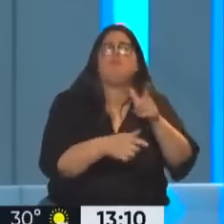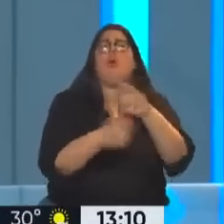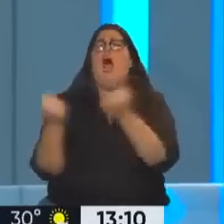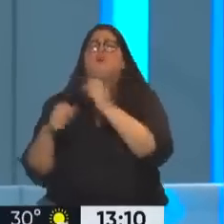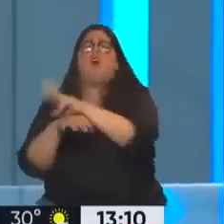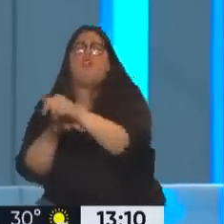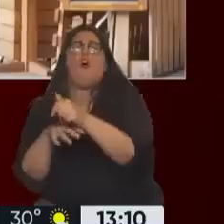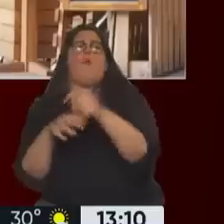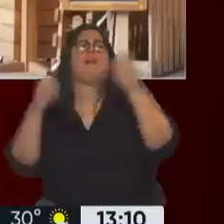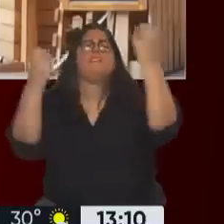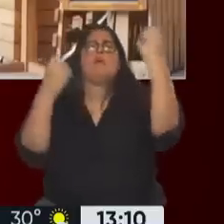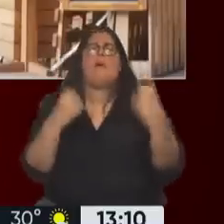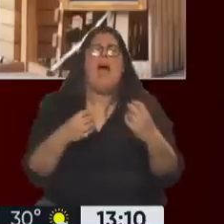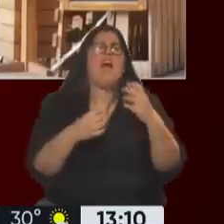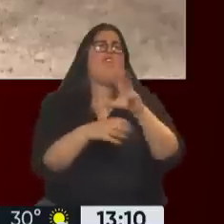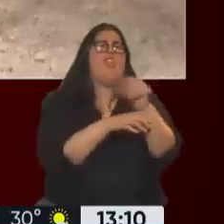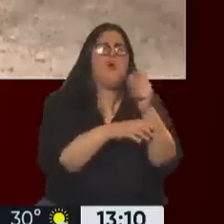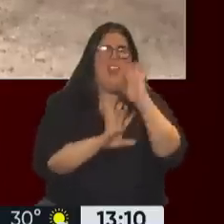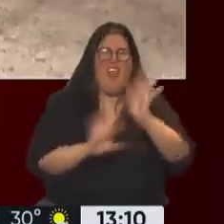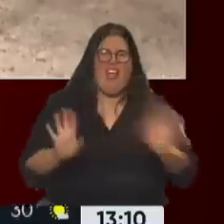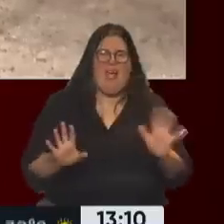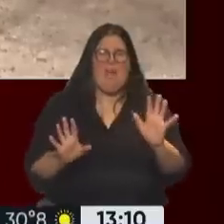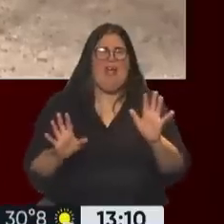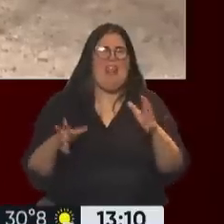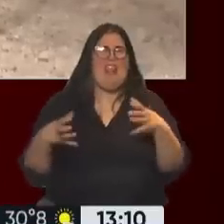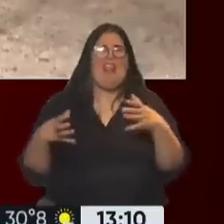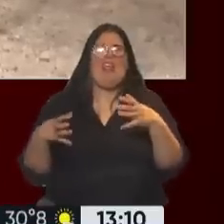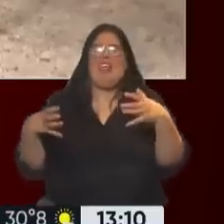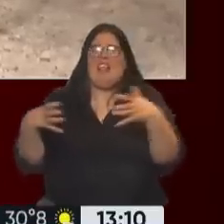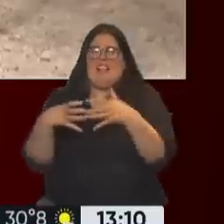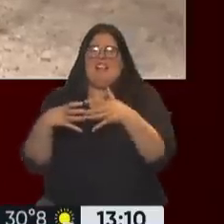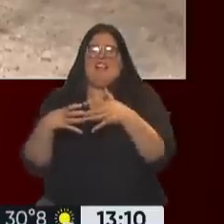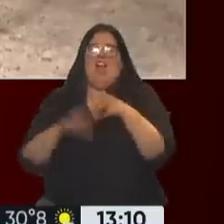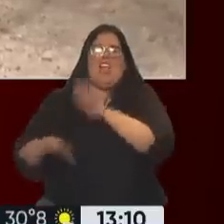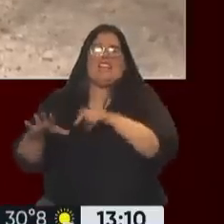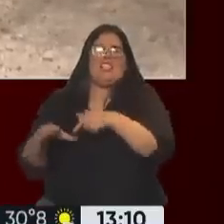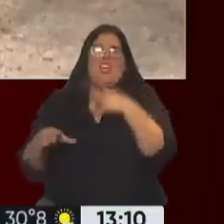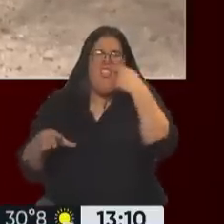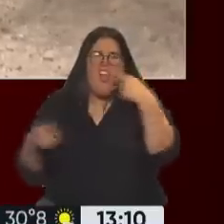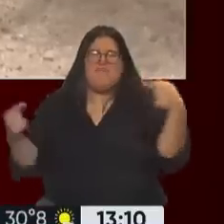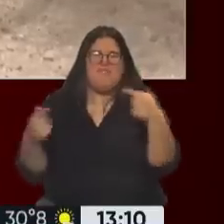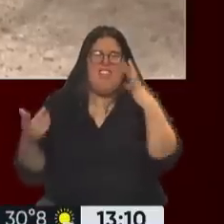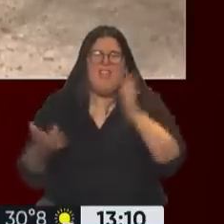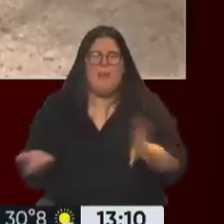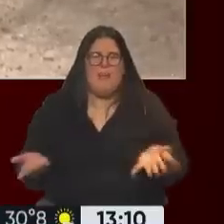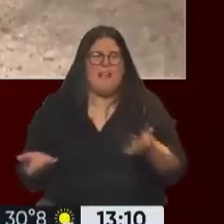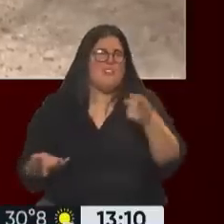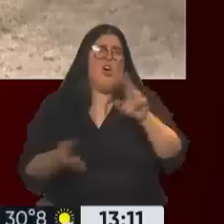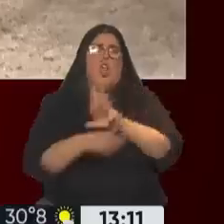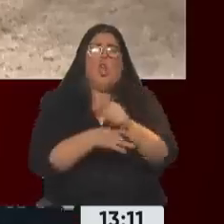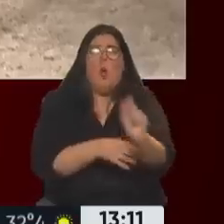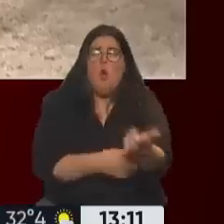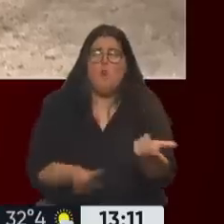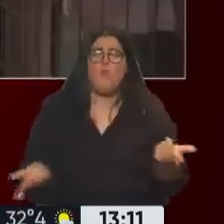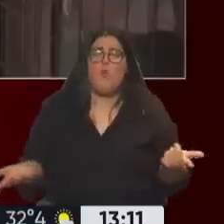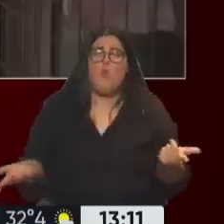el asalto en el semáforo con crimen organizado, el gran crimen transnacional del narcotráfico? Eso es crimen ordinario, porque además, entre otras cosas,